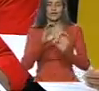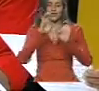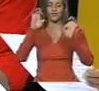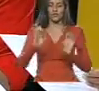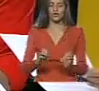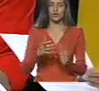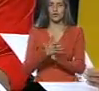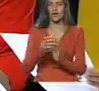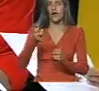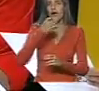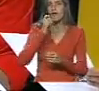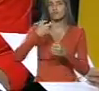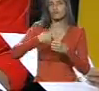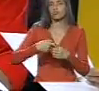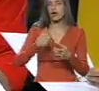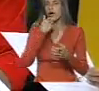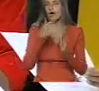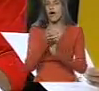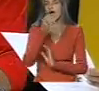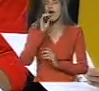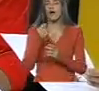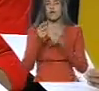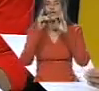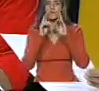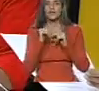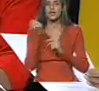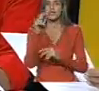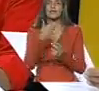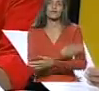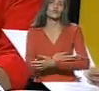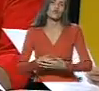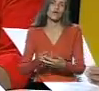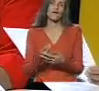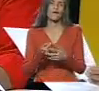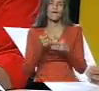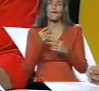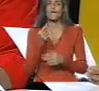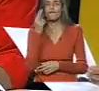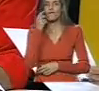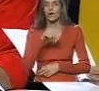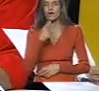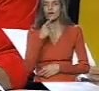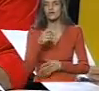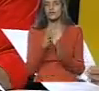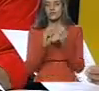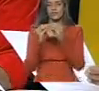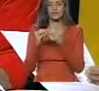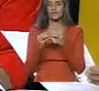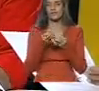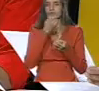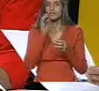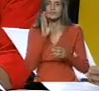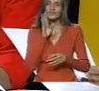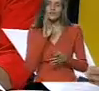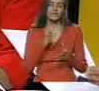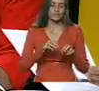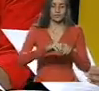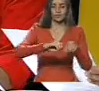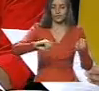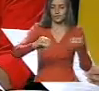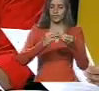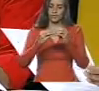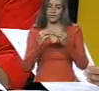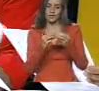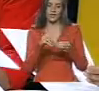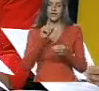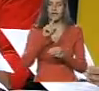hidráulica del sistema de agua potable, 13 millones de bolívares. Rehabilitación de la infraestructura de la recolección de agua servida, bueno, todo esto